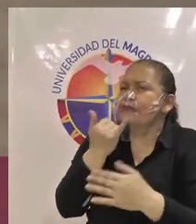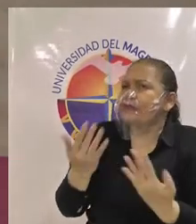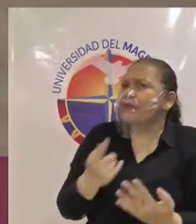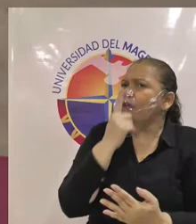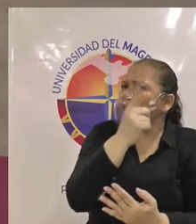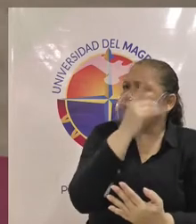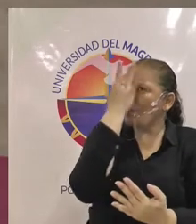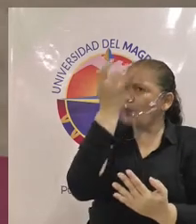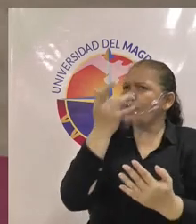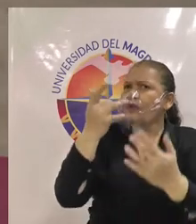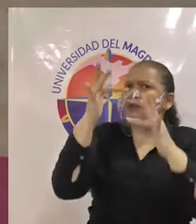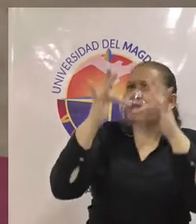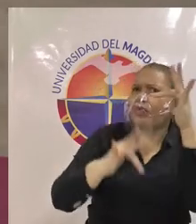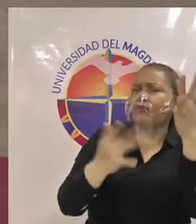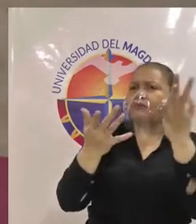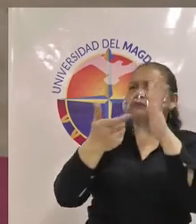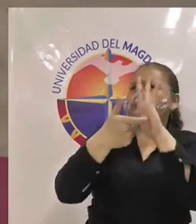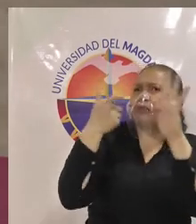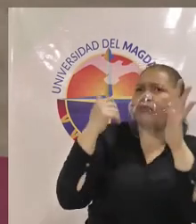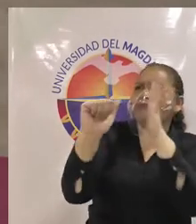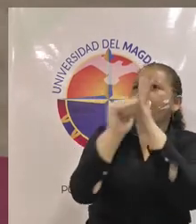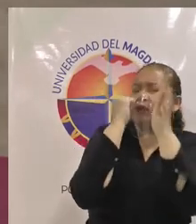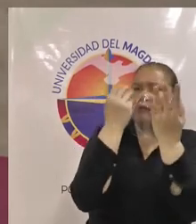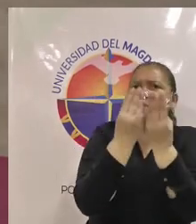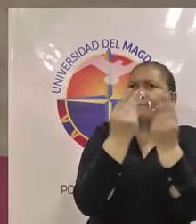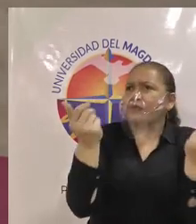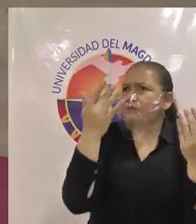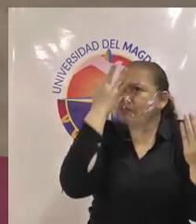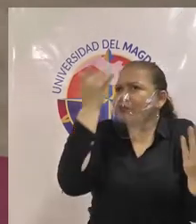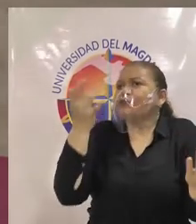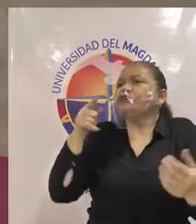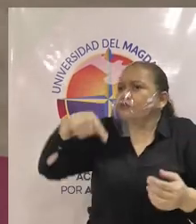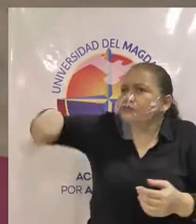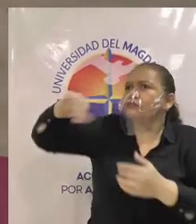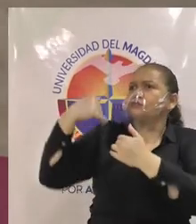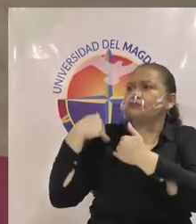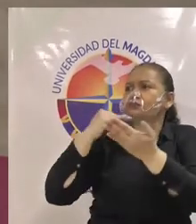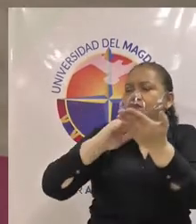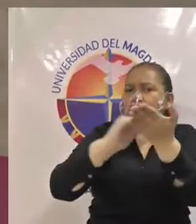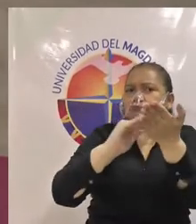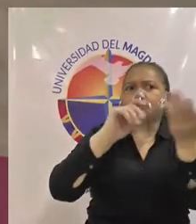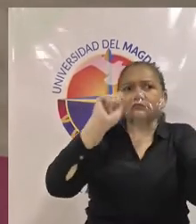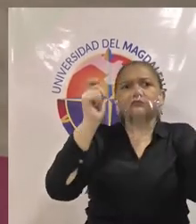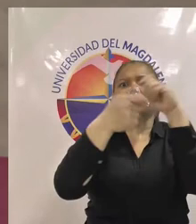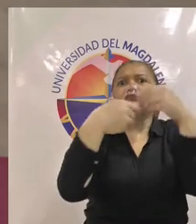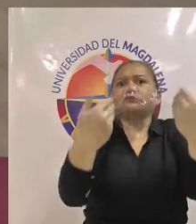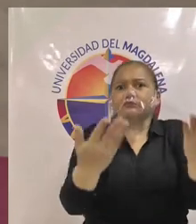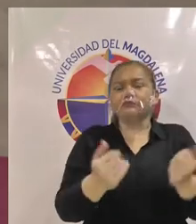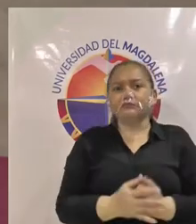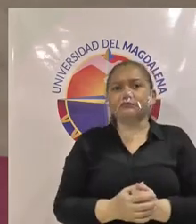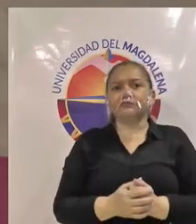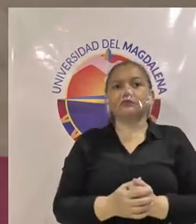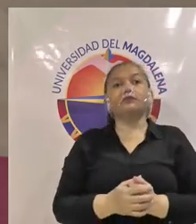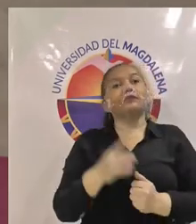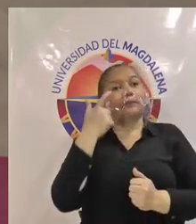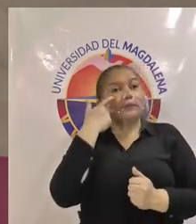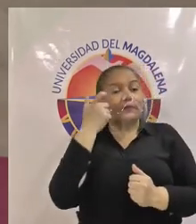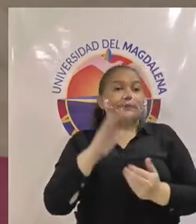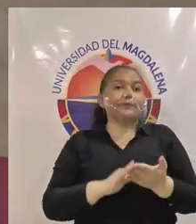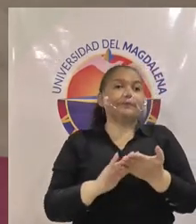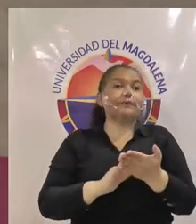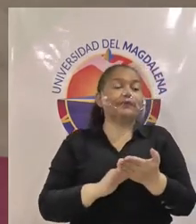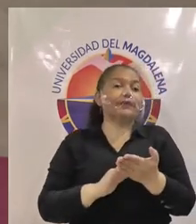qué podemos nosotros hacer como universidad para subsanar pues estos errores entonces en un principio